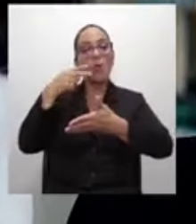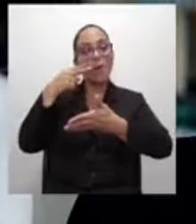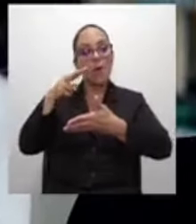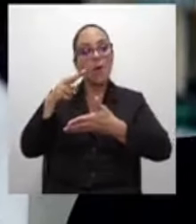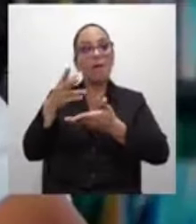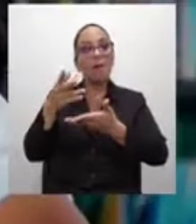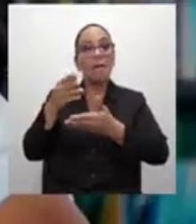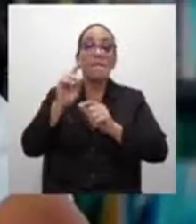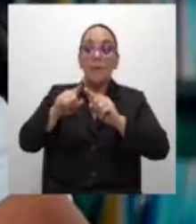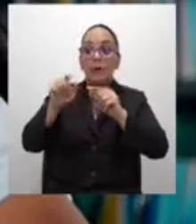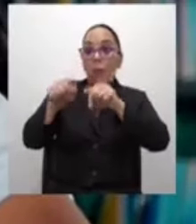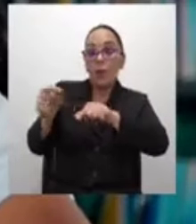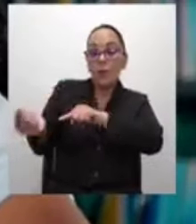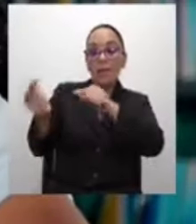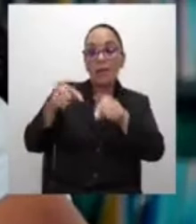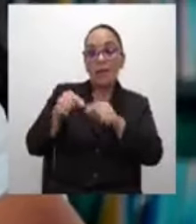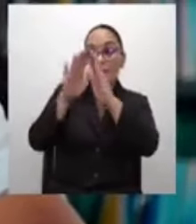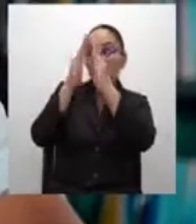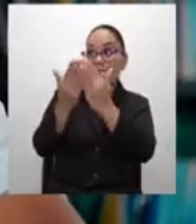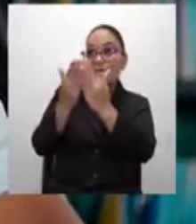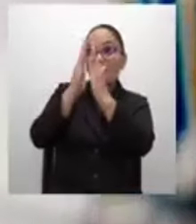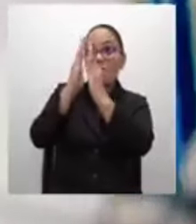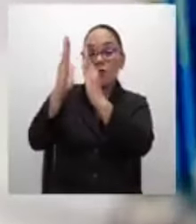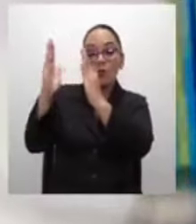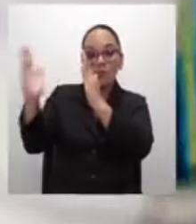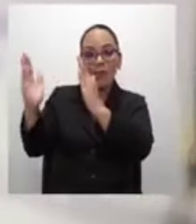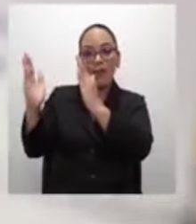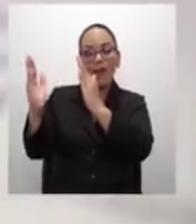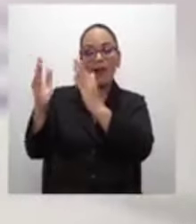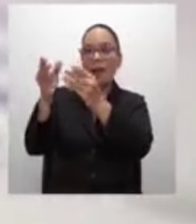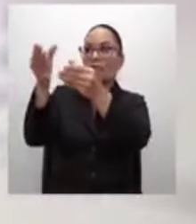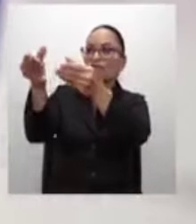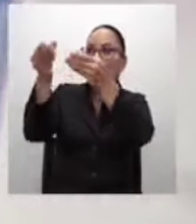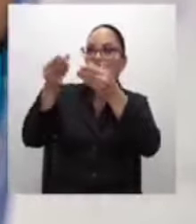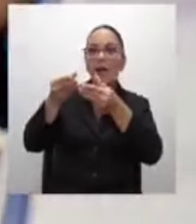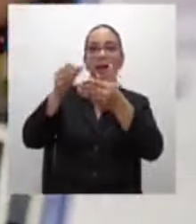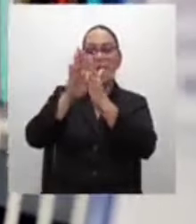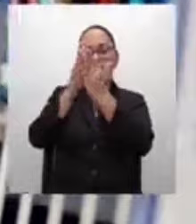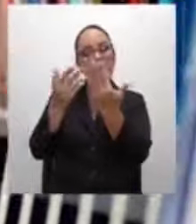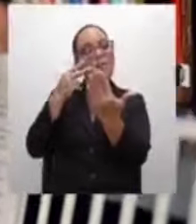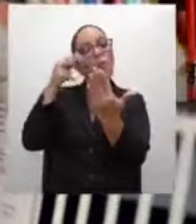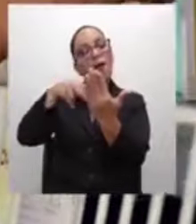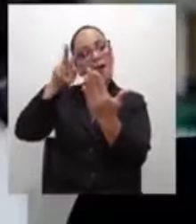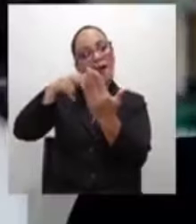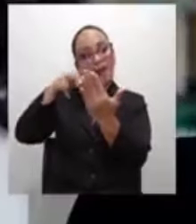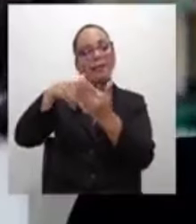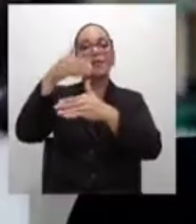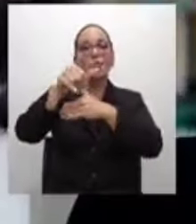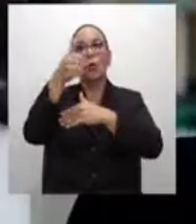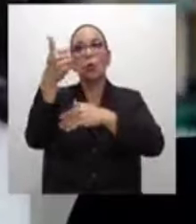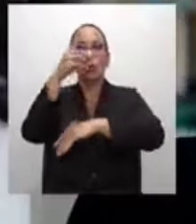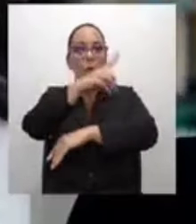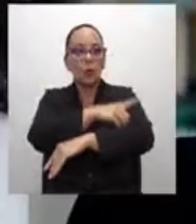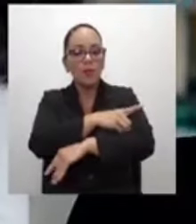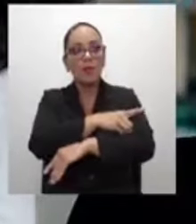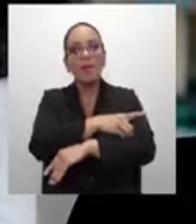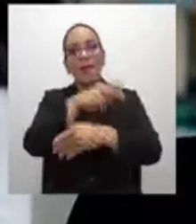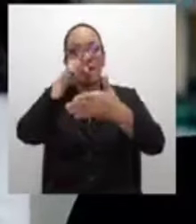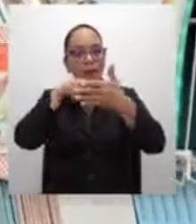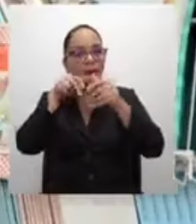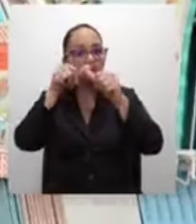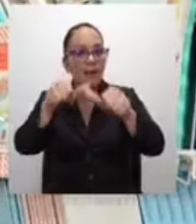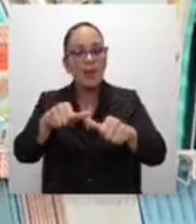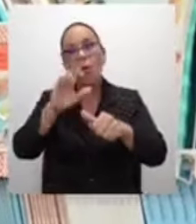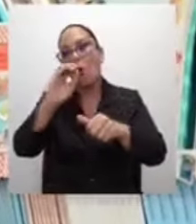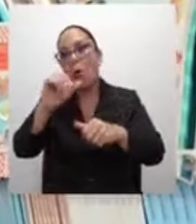biblioteca, ¿verdad?, y poder en los recreos agarrar un libro y leerlo, y luego el otro día poder venir y completar el capítulo y así.